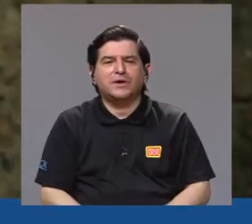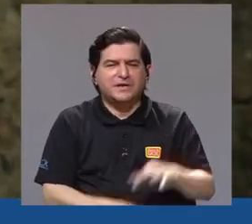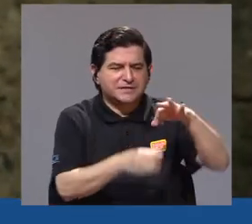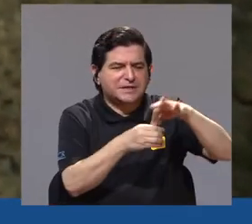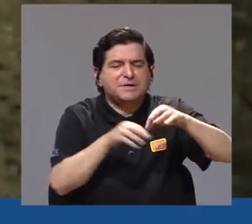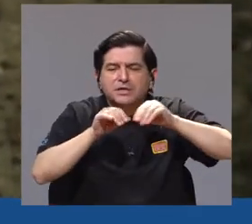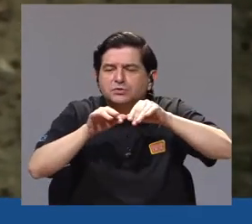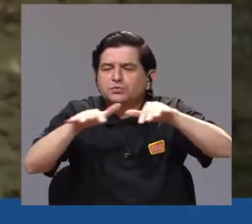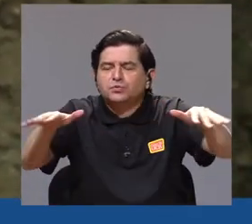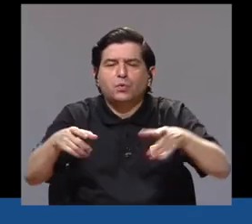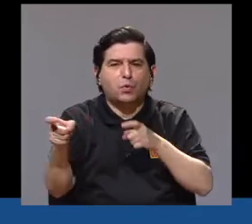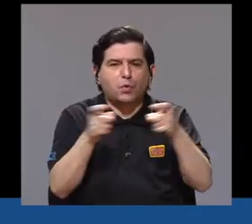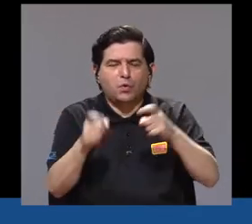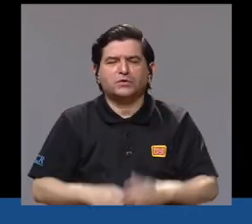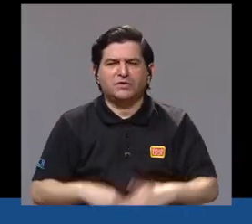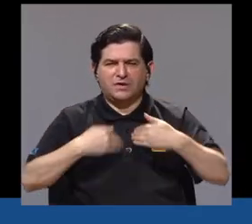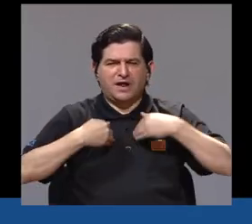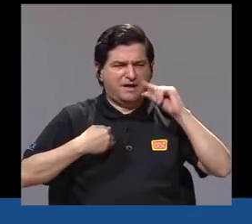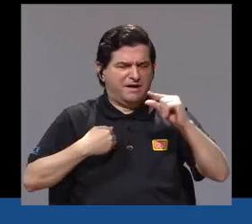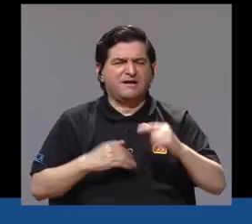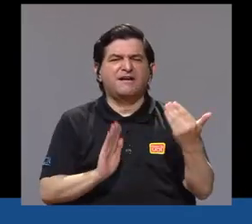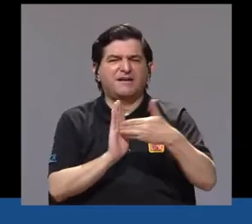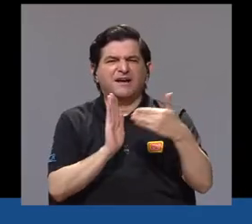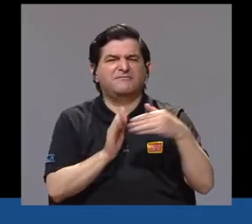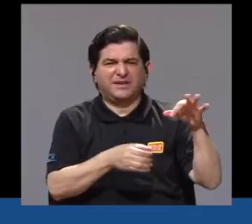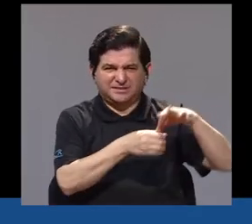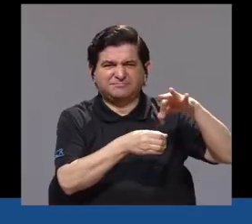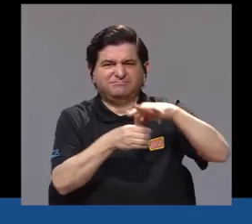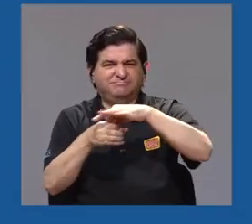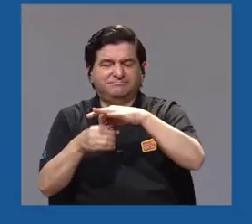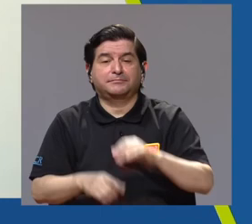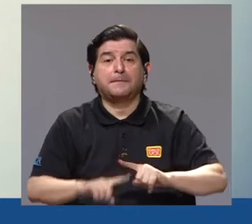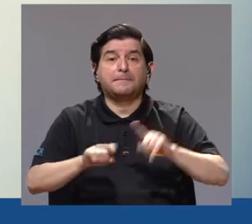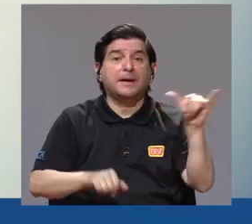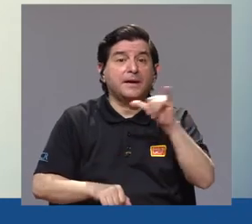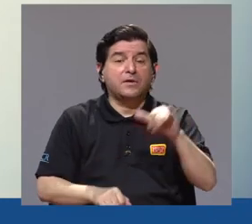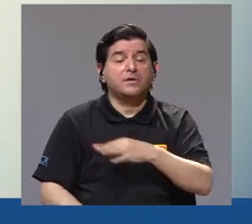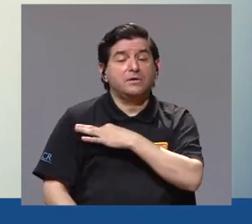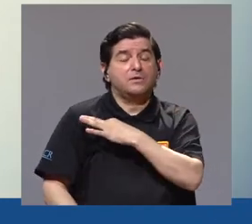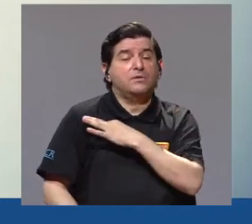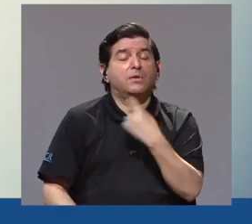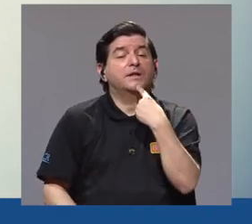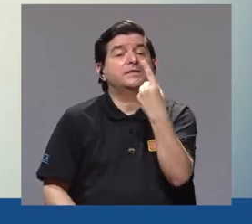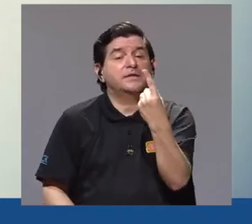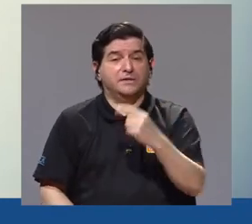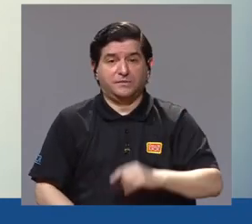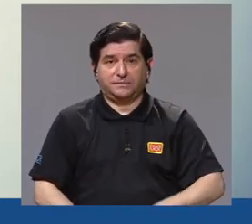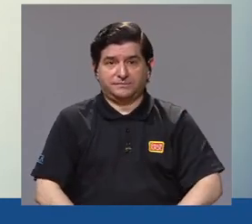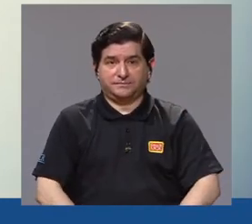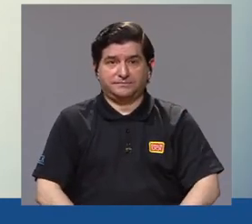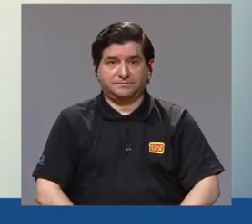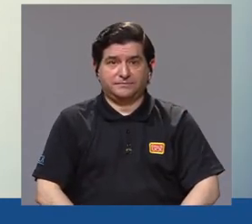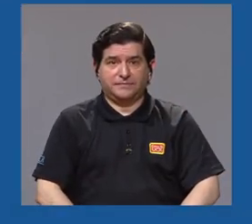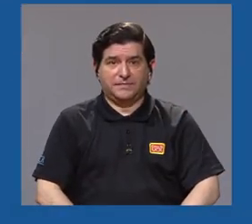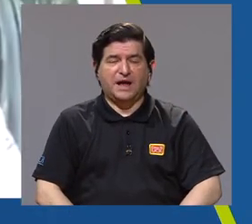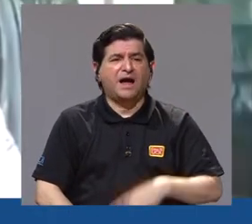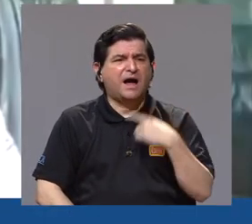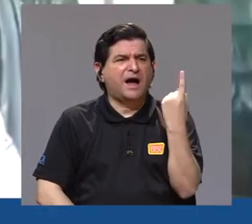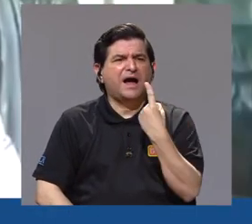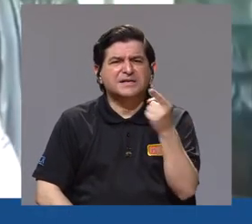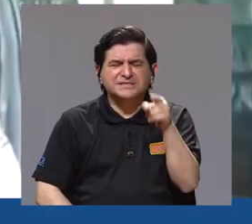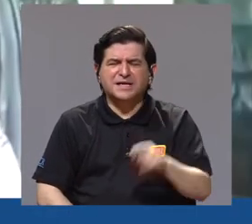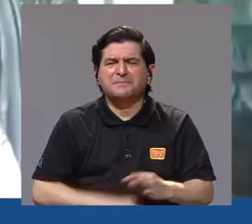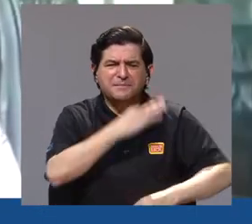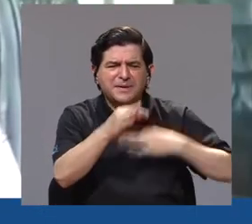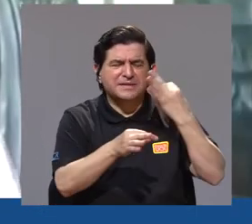dispersar las semillas y controlar las plagas de insectos. Pero también el invitado nos dijo esto. Porque